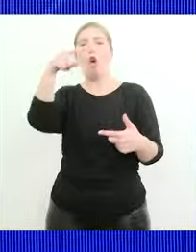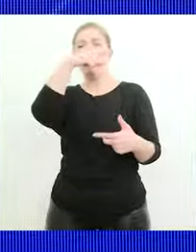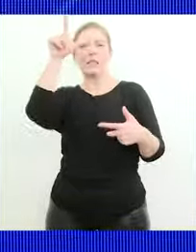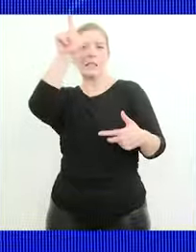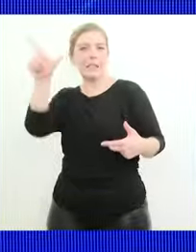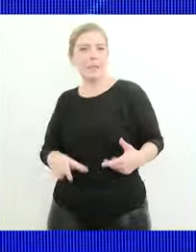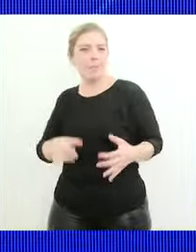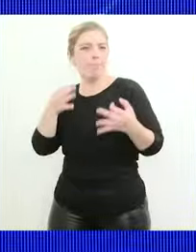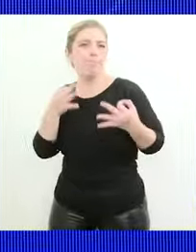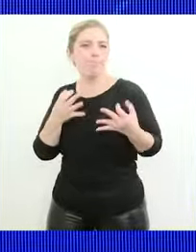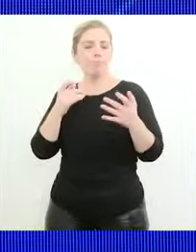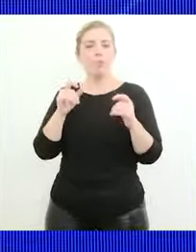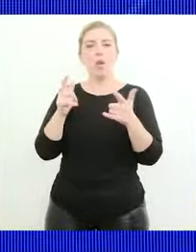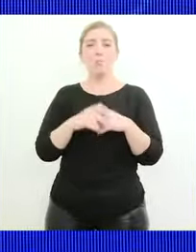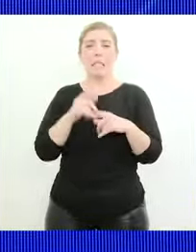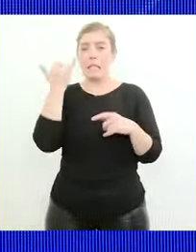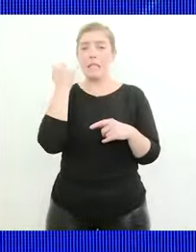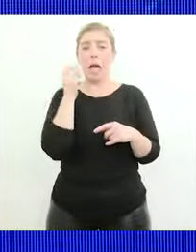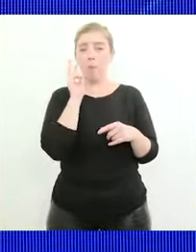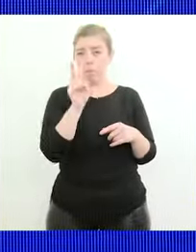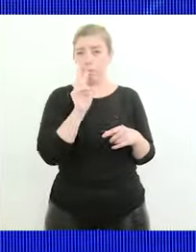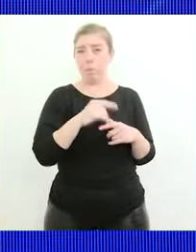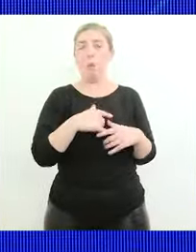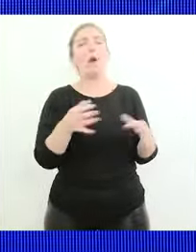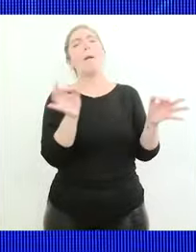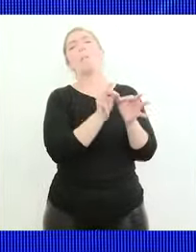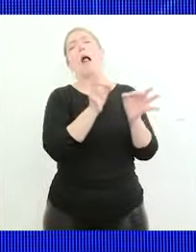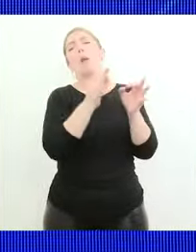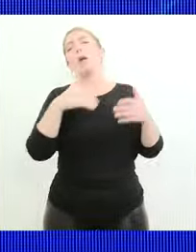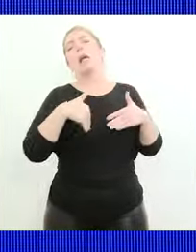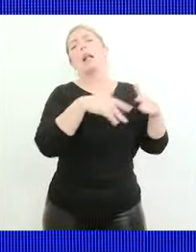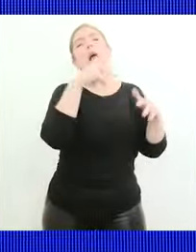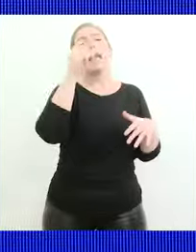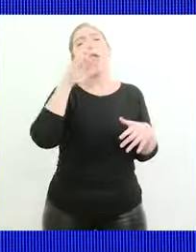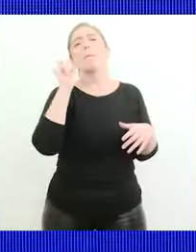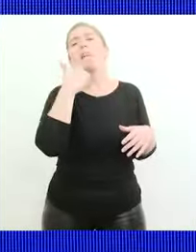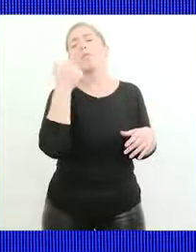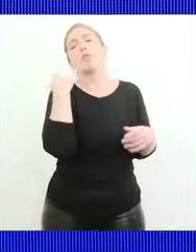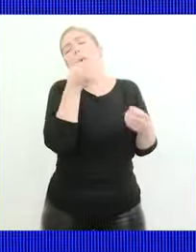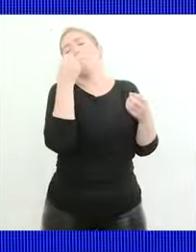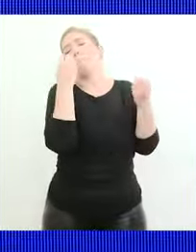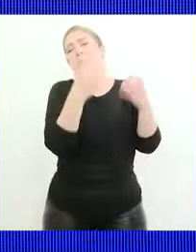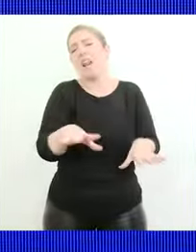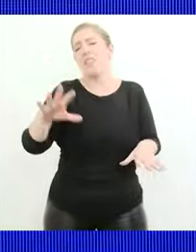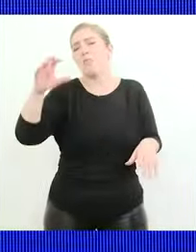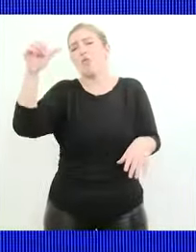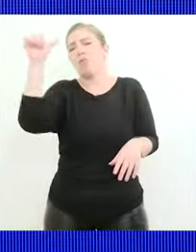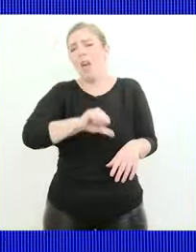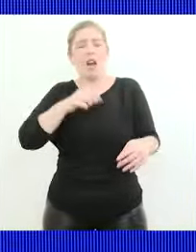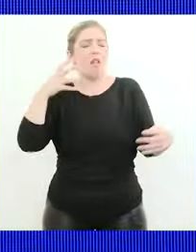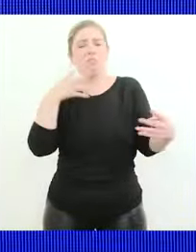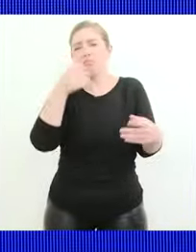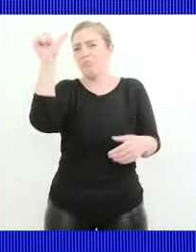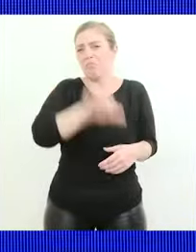bueno las Malvinas se las quedaron los Kelper porque perdimos la guerra y punto y no importa la